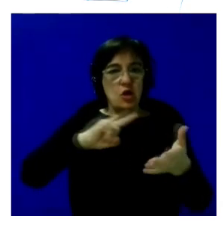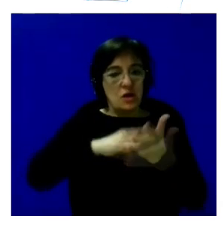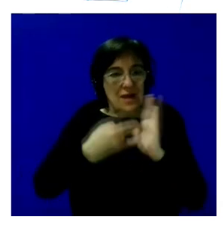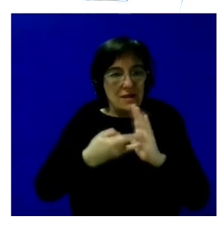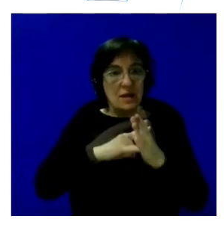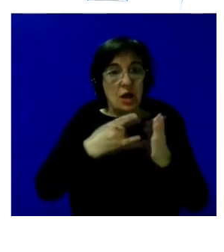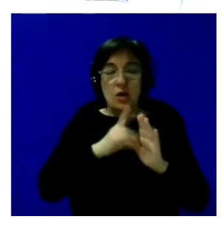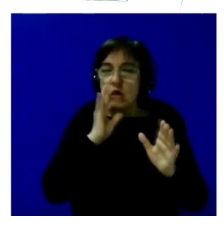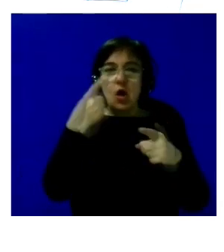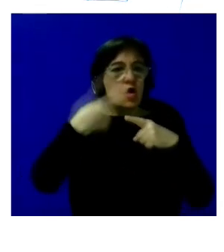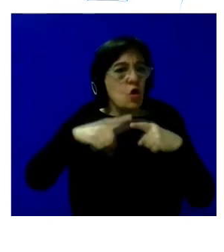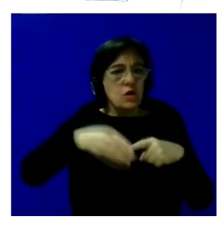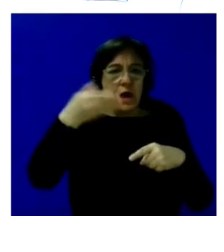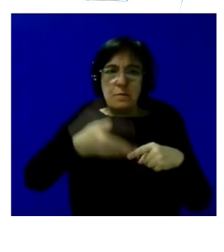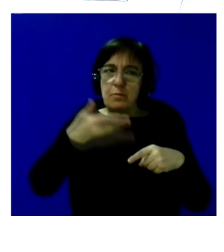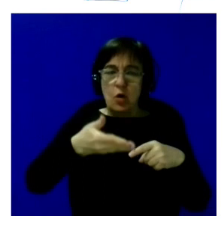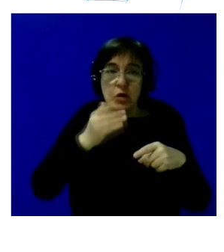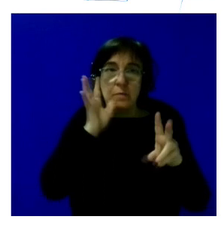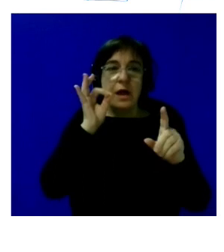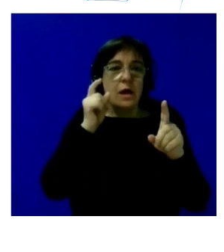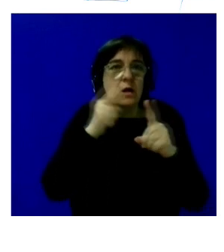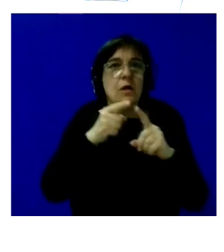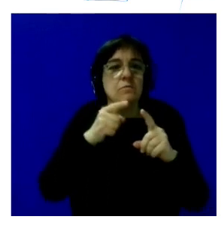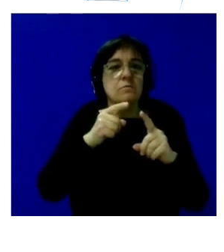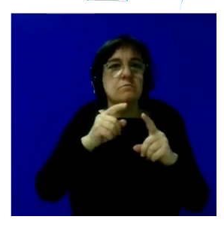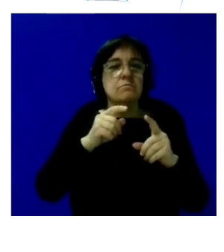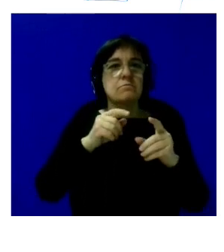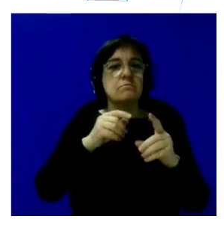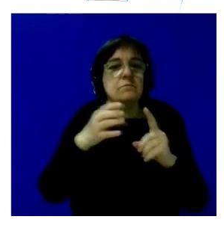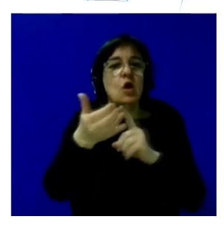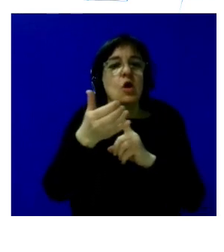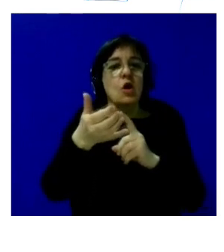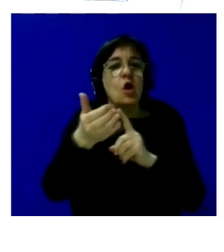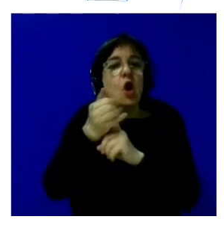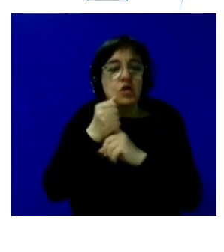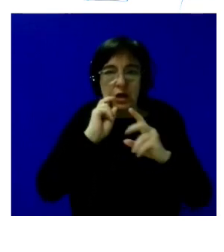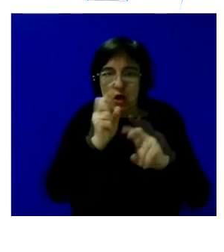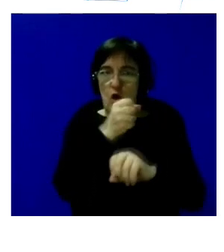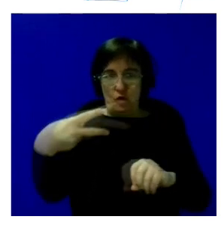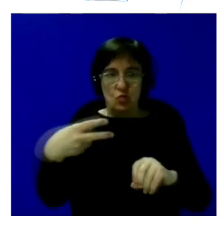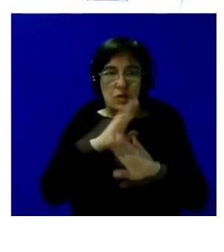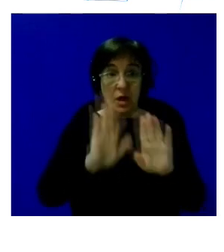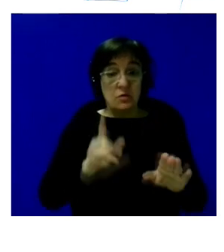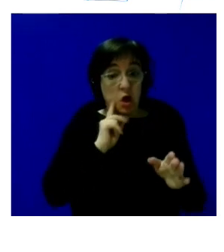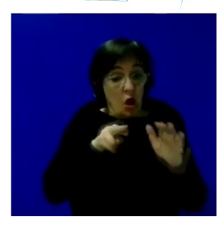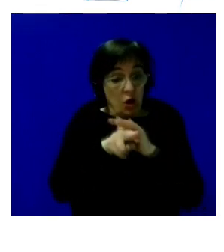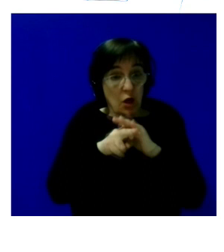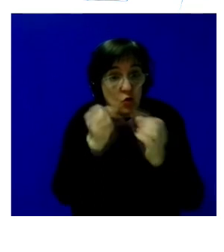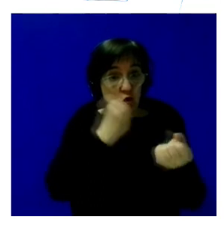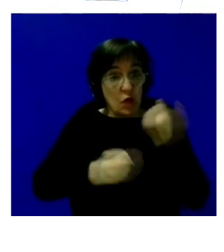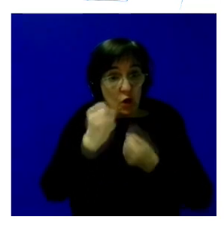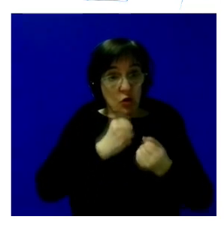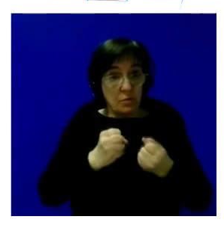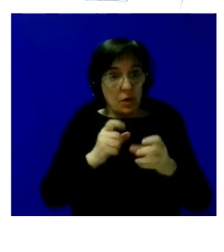ha sido un elemento clave para la obtención de los resultados y además los recursos económicos también